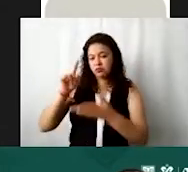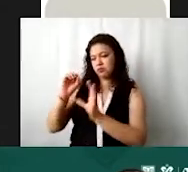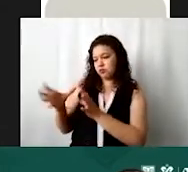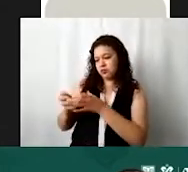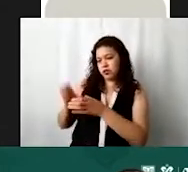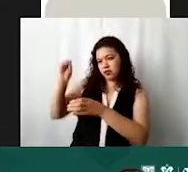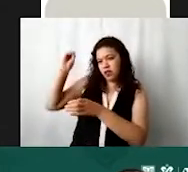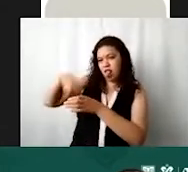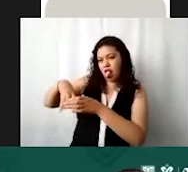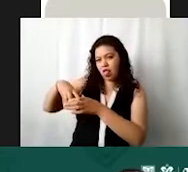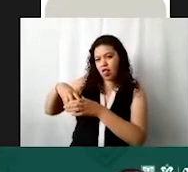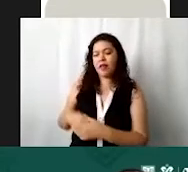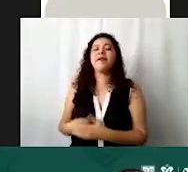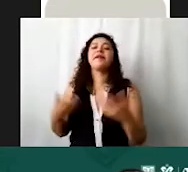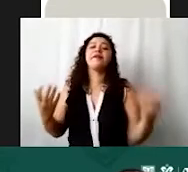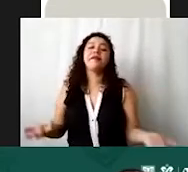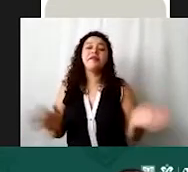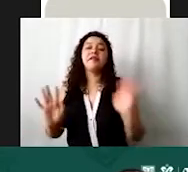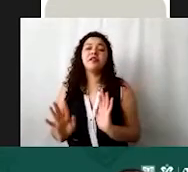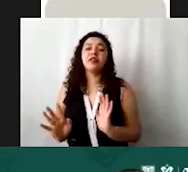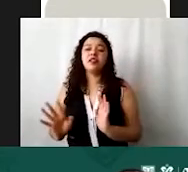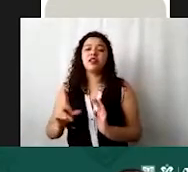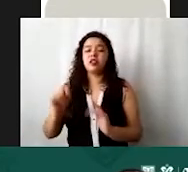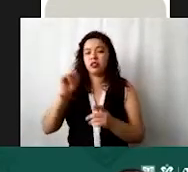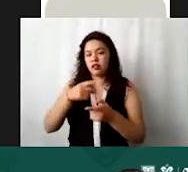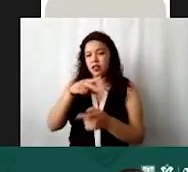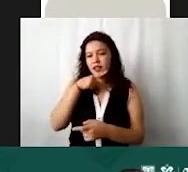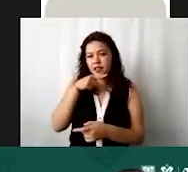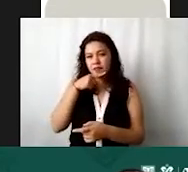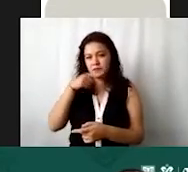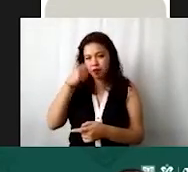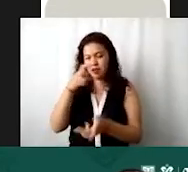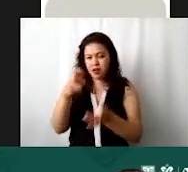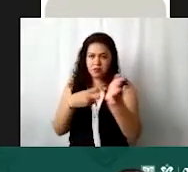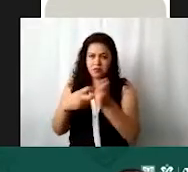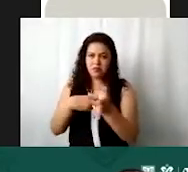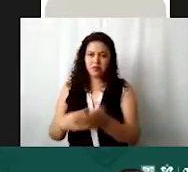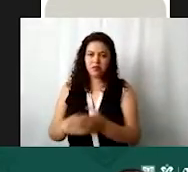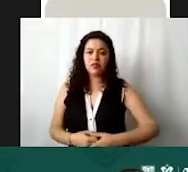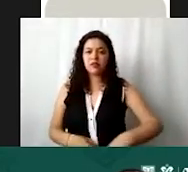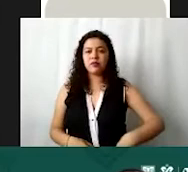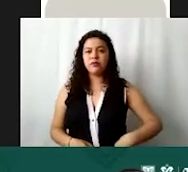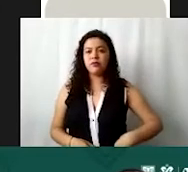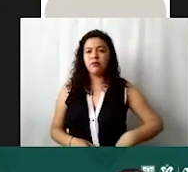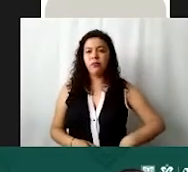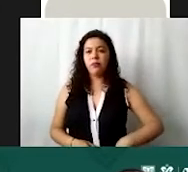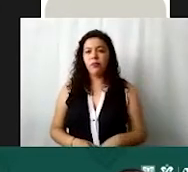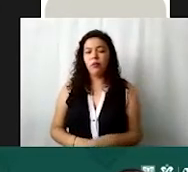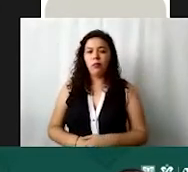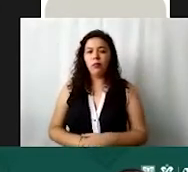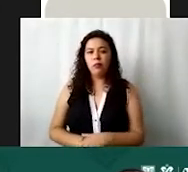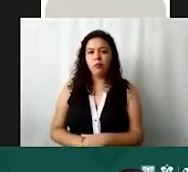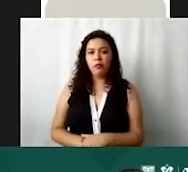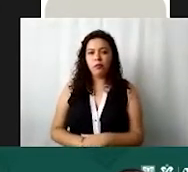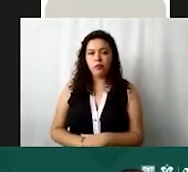en eliminar de lo contrario pues le dan clic aquí en el lapicito y se va a editar la información vamos a suponer que esta es